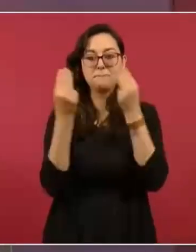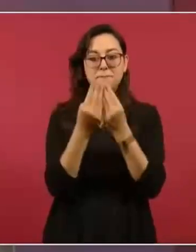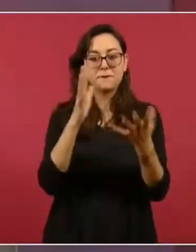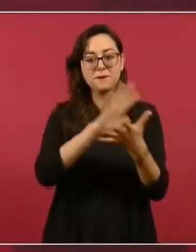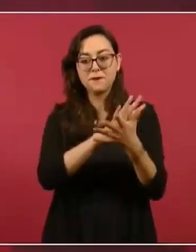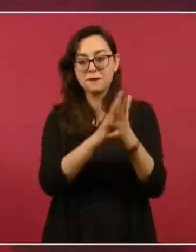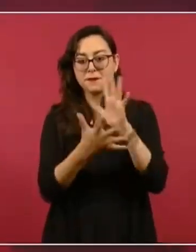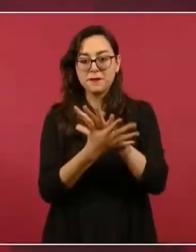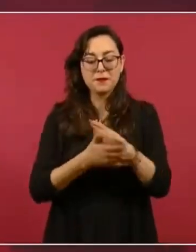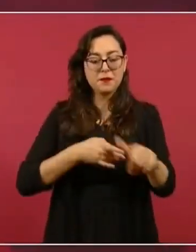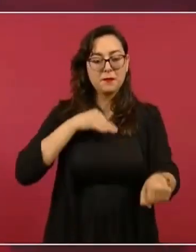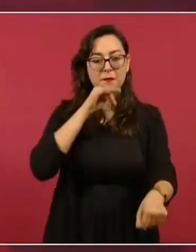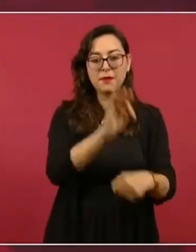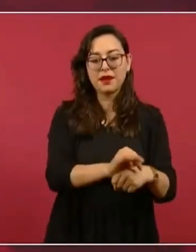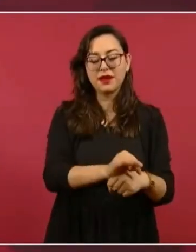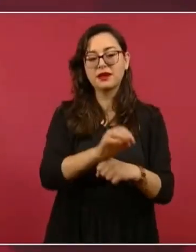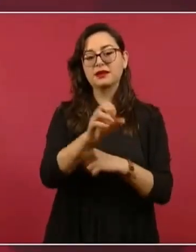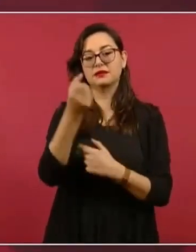cartel de Sinaloa.